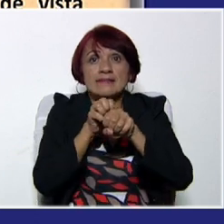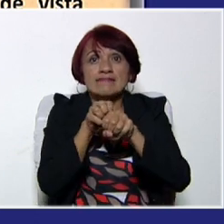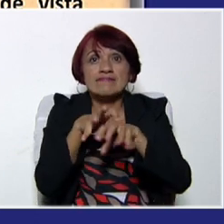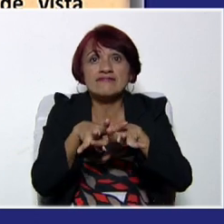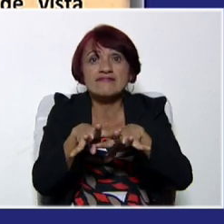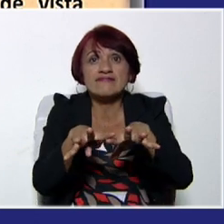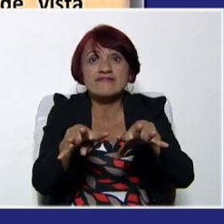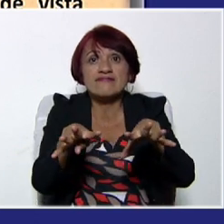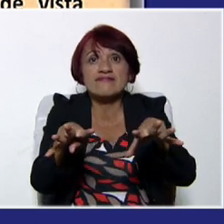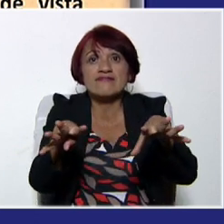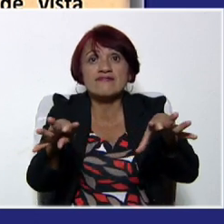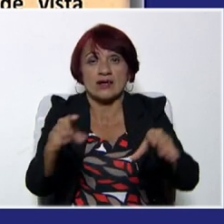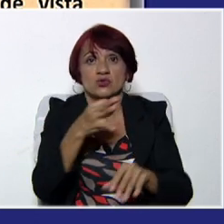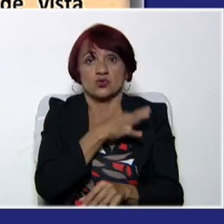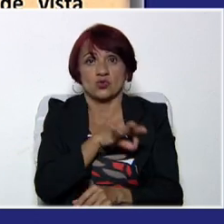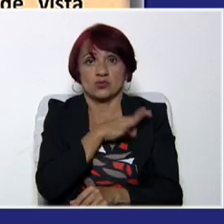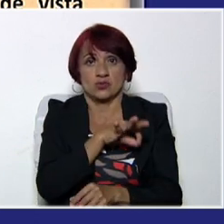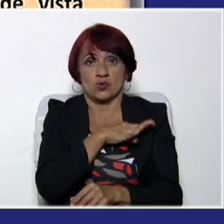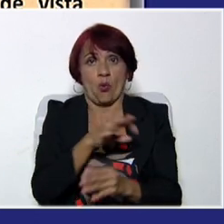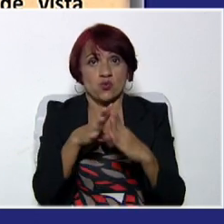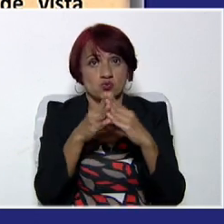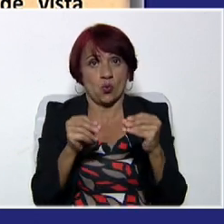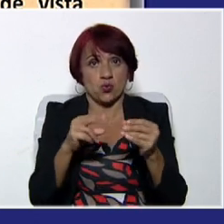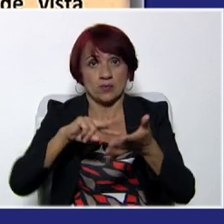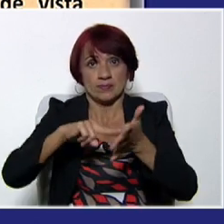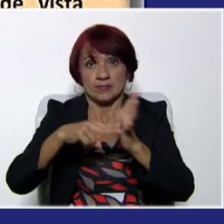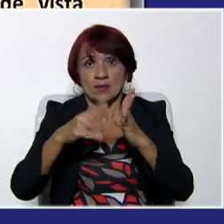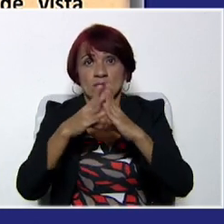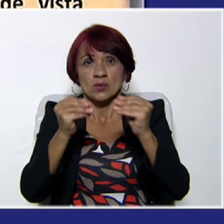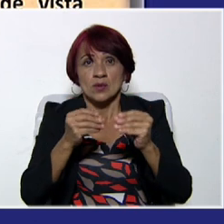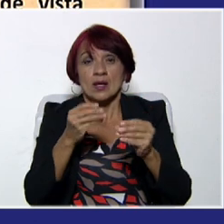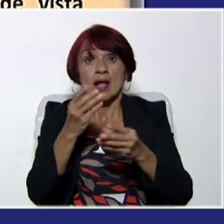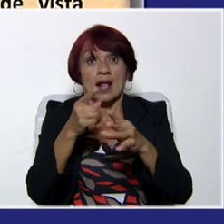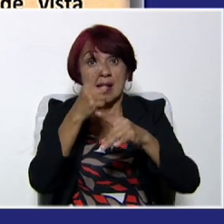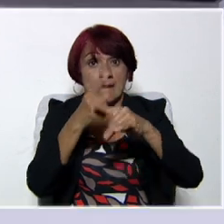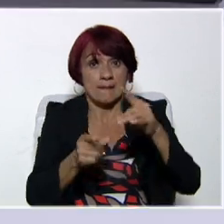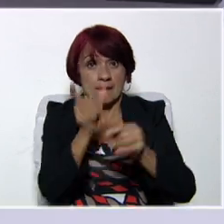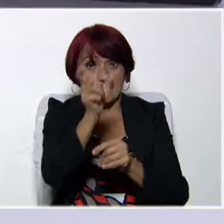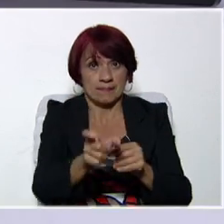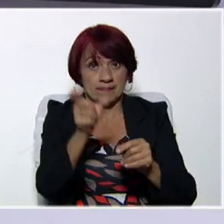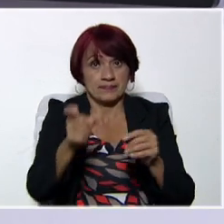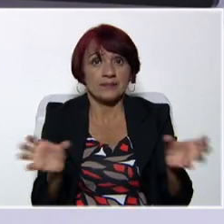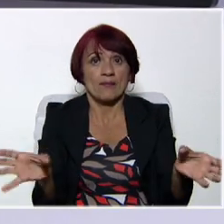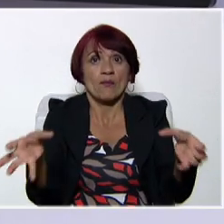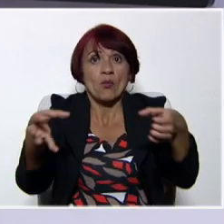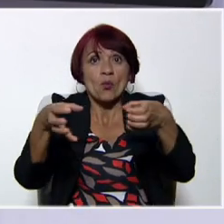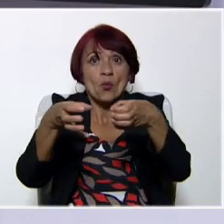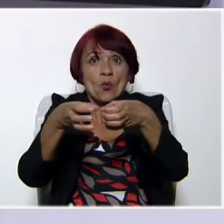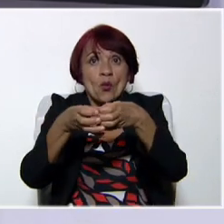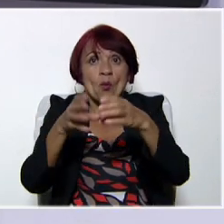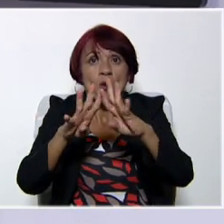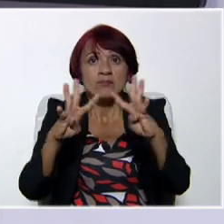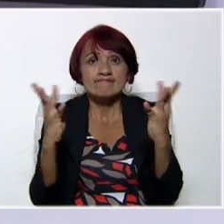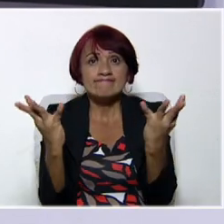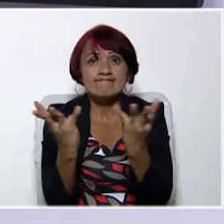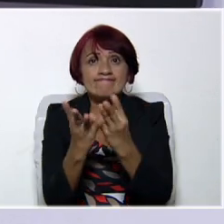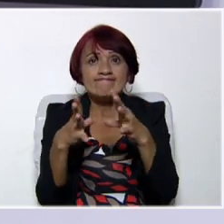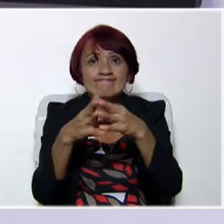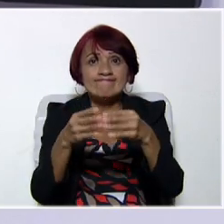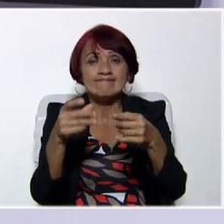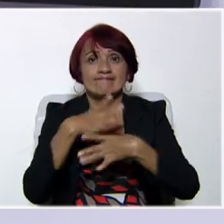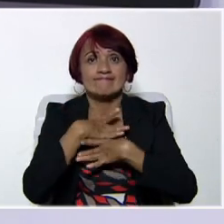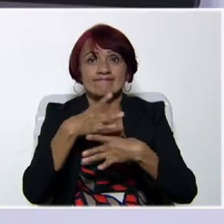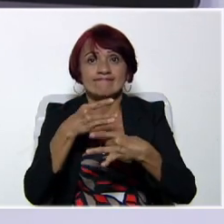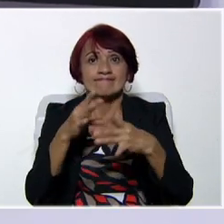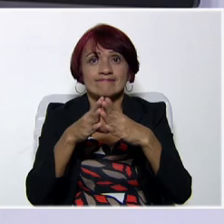las redes sociales son todos aquellos medios donde las personas forman grupos que tienen intereses en común.